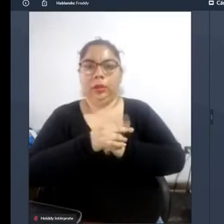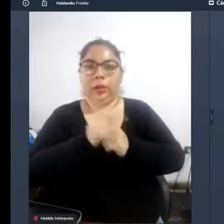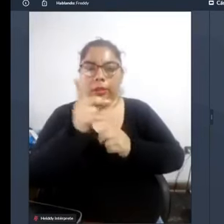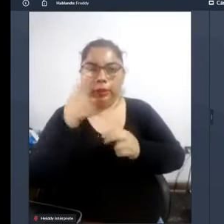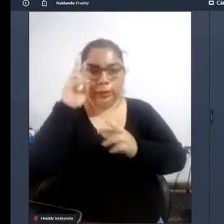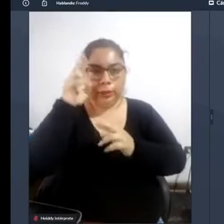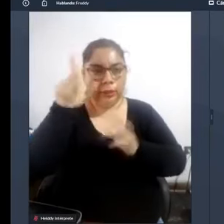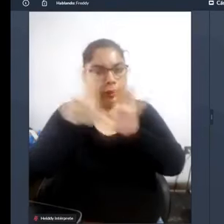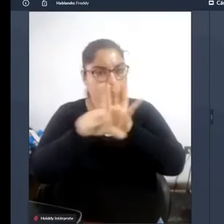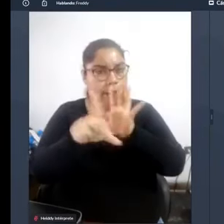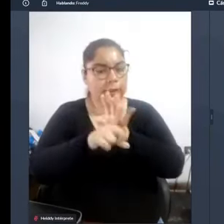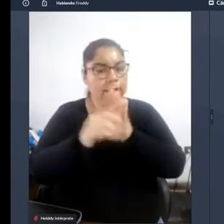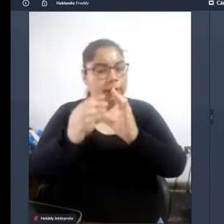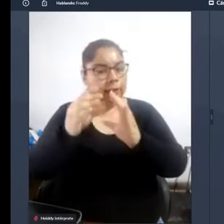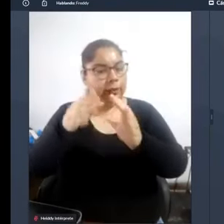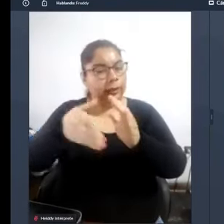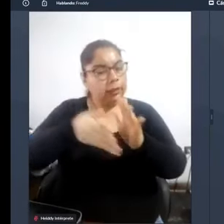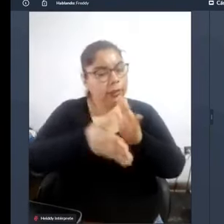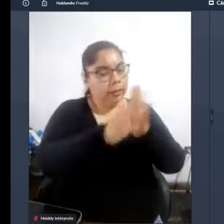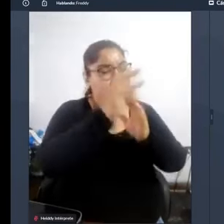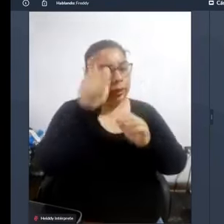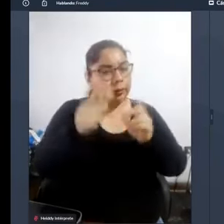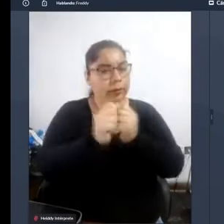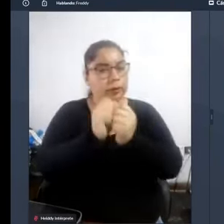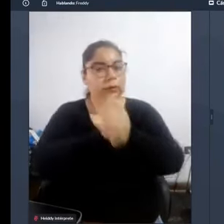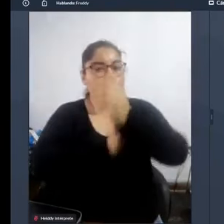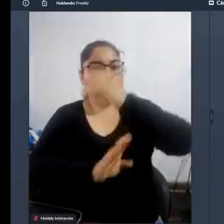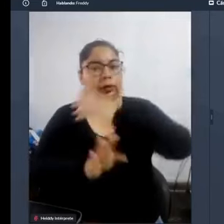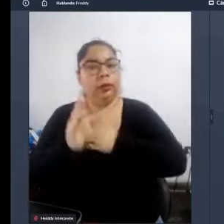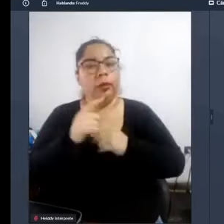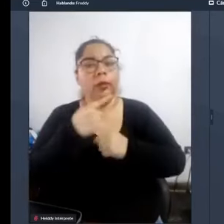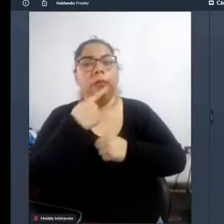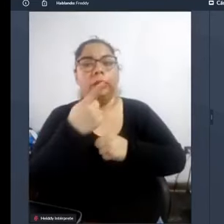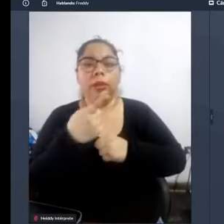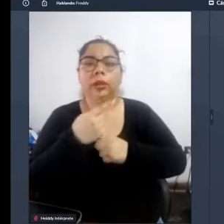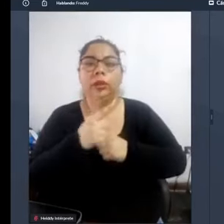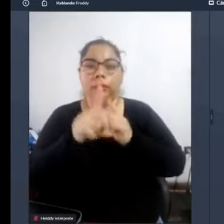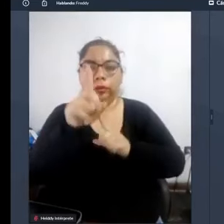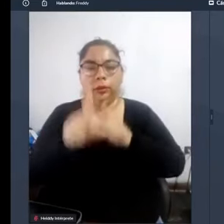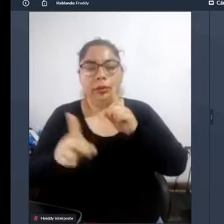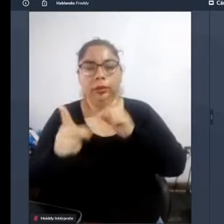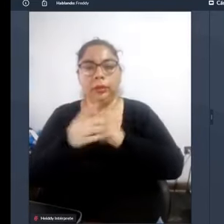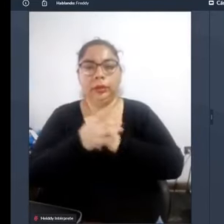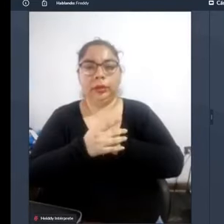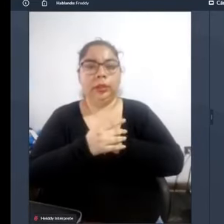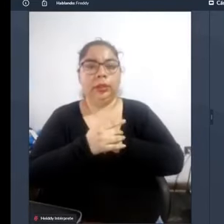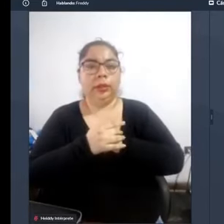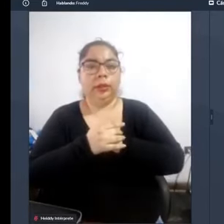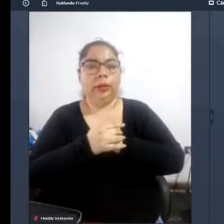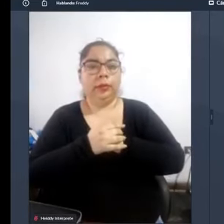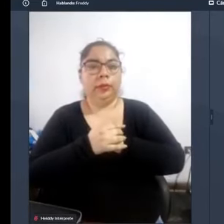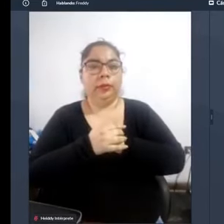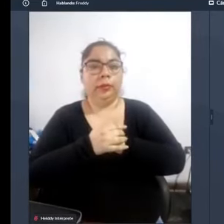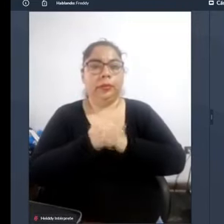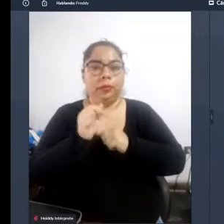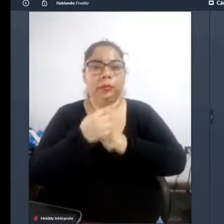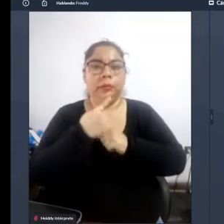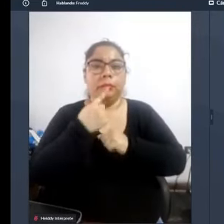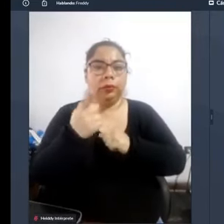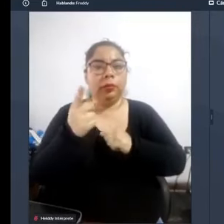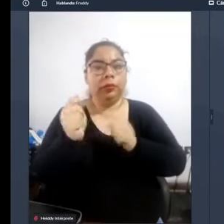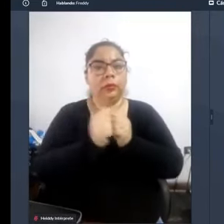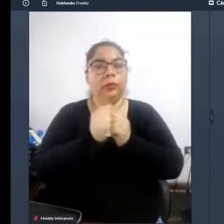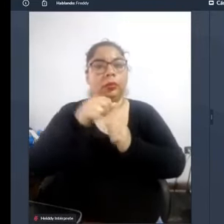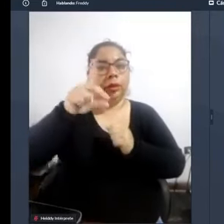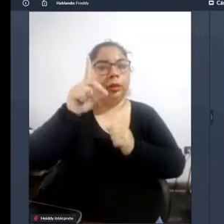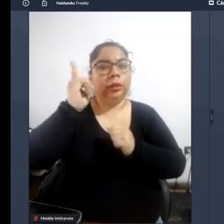personas con discapacidad y bueno por ahí nos han comentado de que también se puede decir discapacitado pero